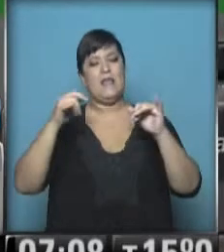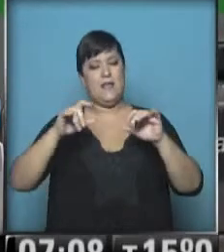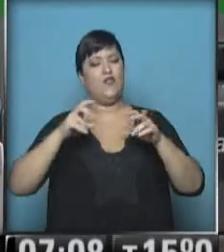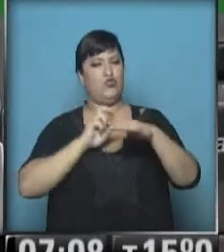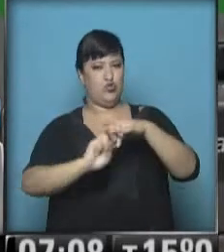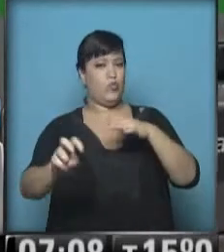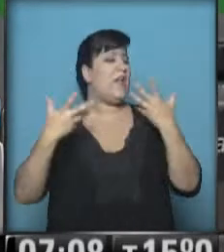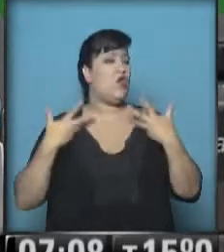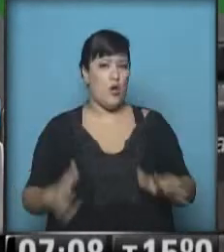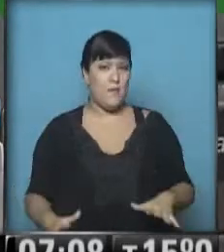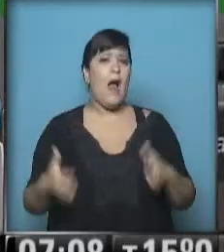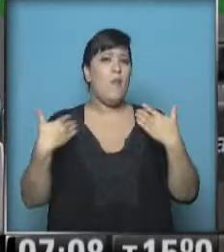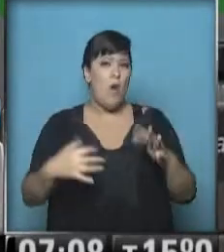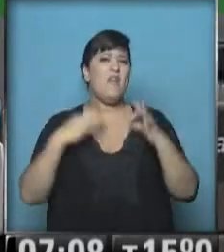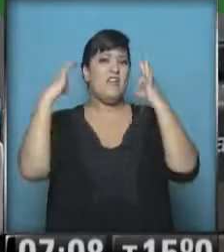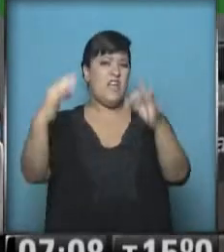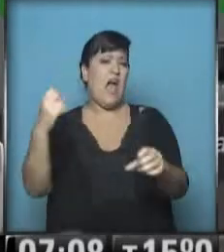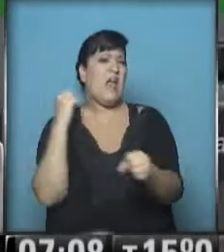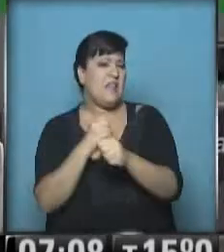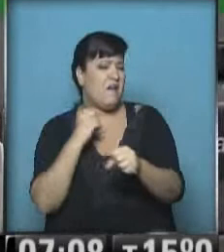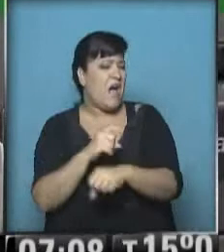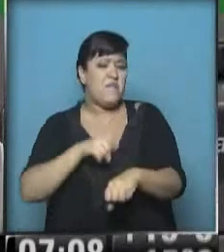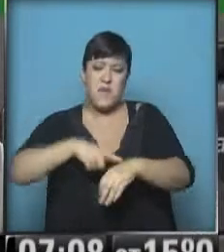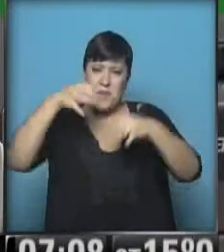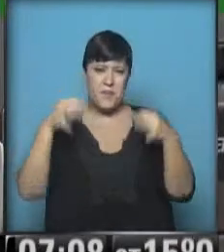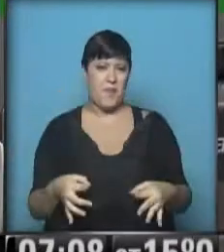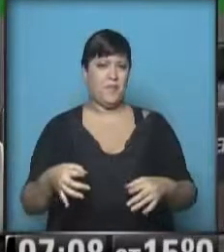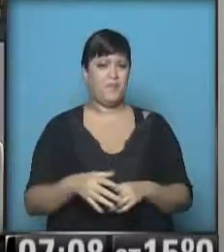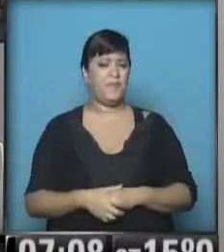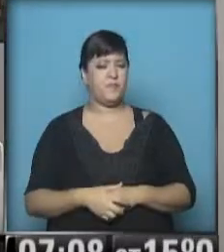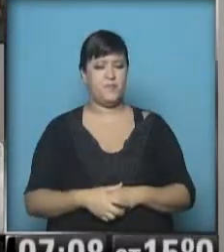así que van a poder llegar a horario sin ningún problema a sus trabajos.